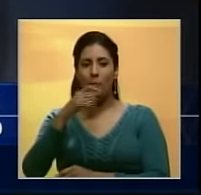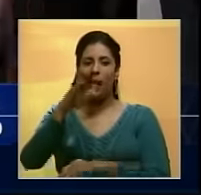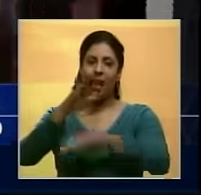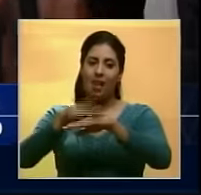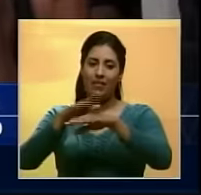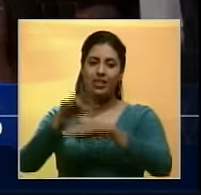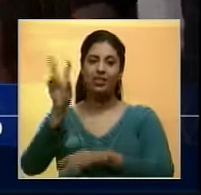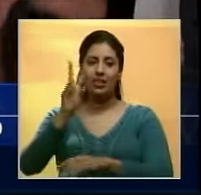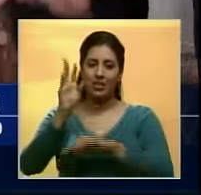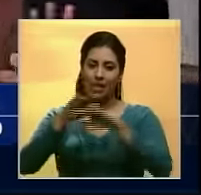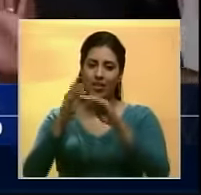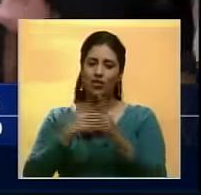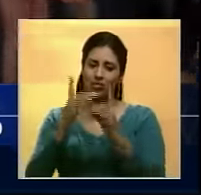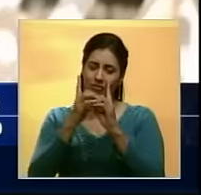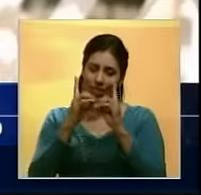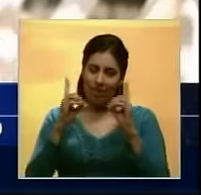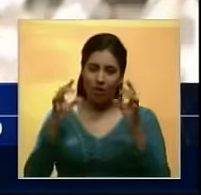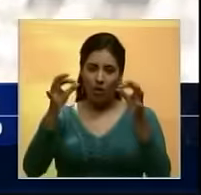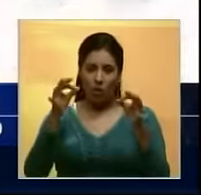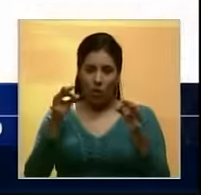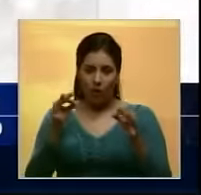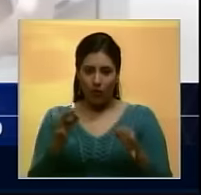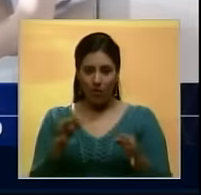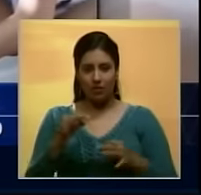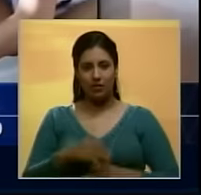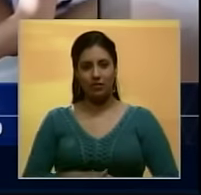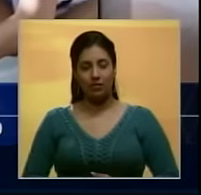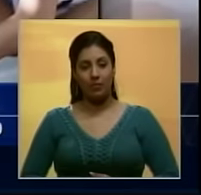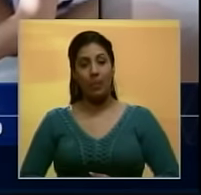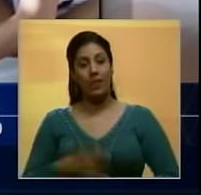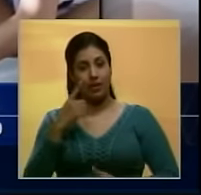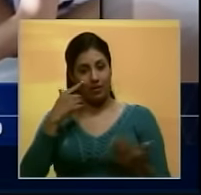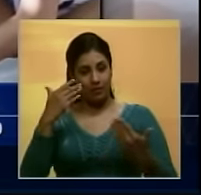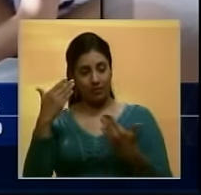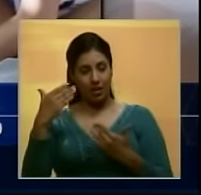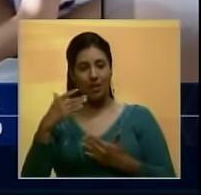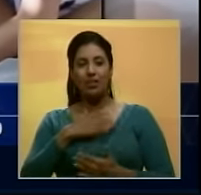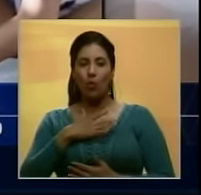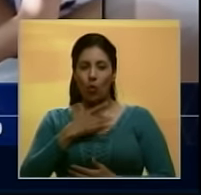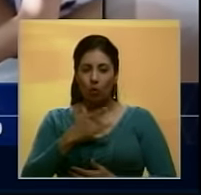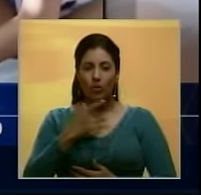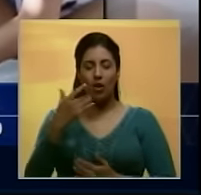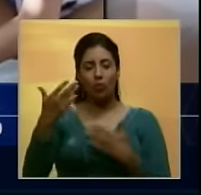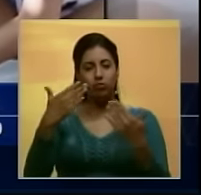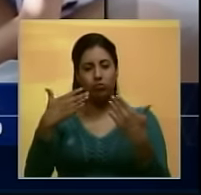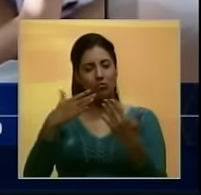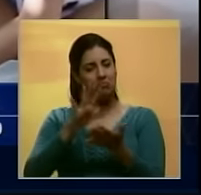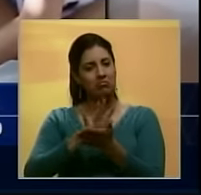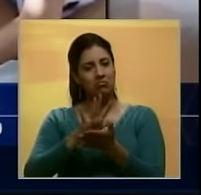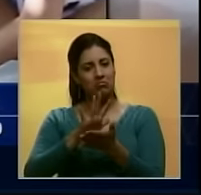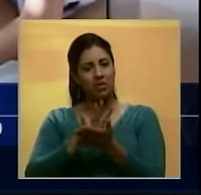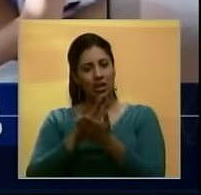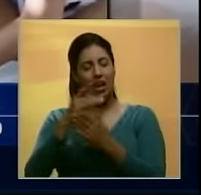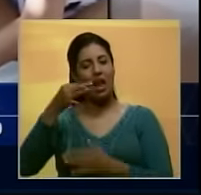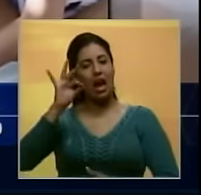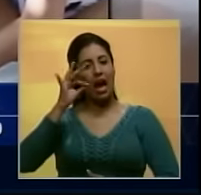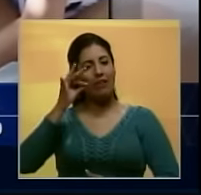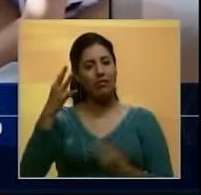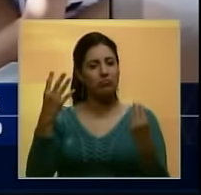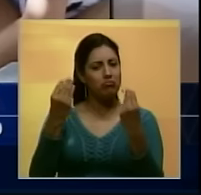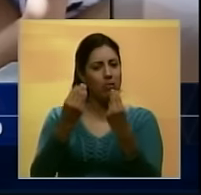y la venezolana anunciaron oficialmente su separación En las imágenes se ve como Shannon comparte tranquilamente un café